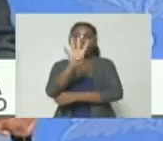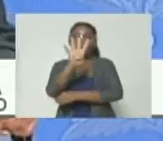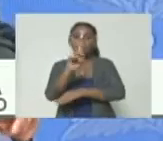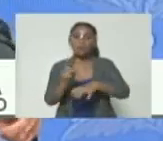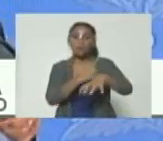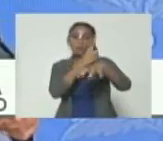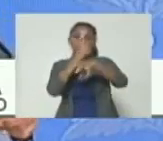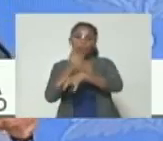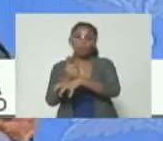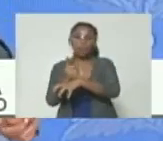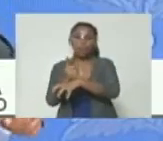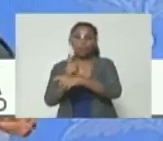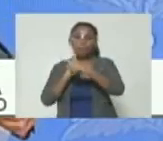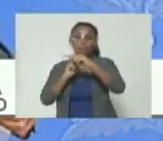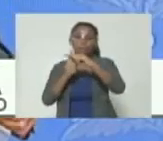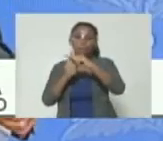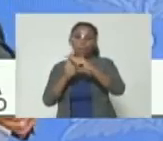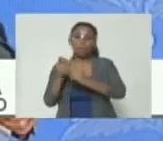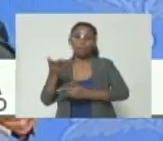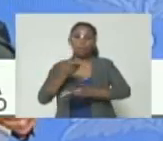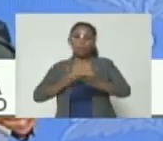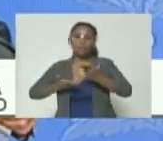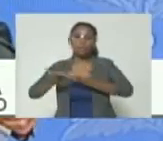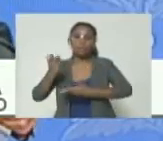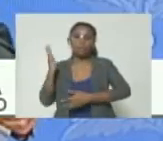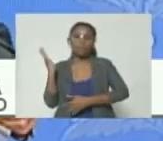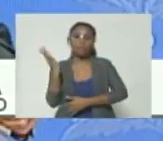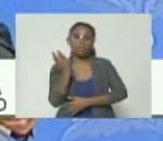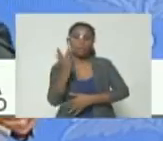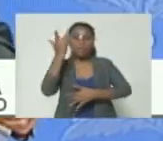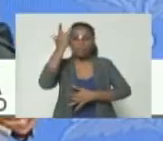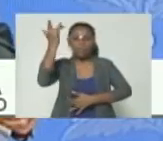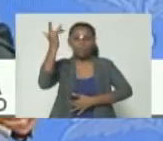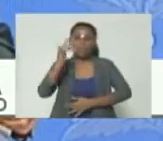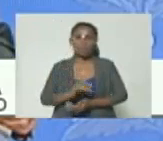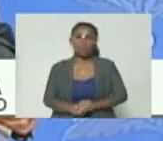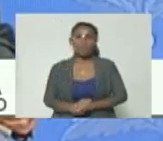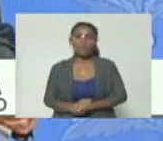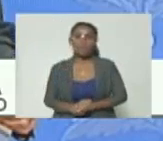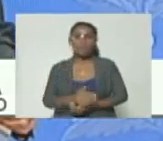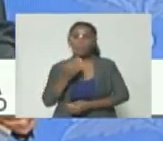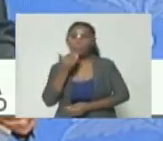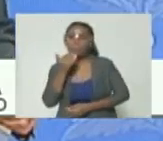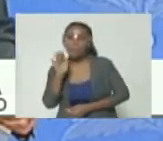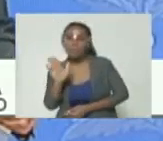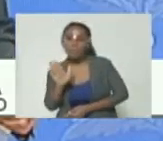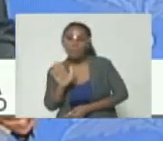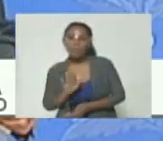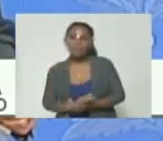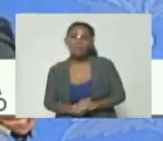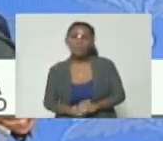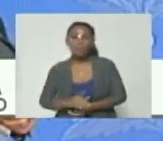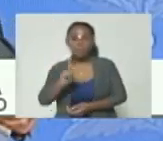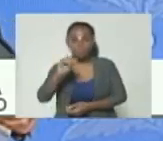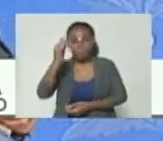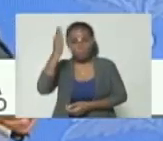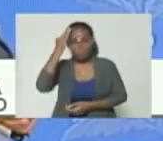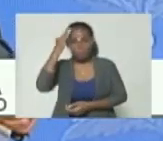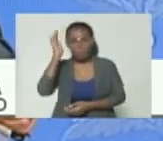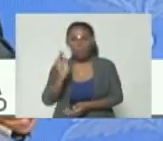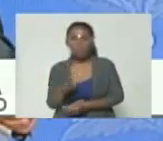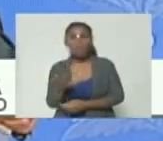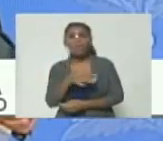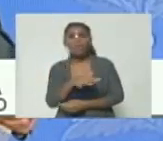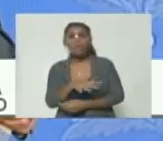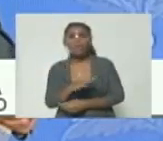fueron desactivados por nuestros servicios de inteligencia y próximamente se sabrá dónde